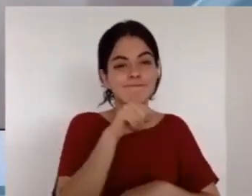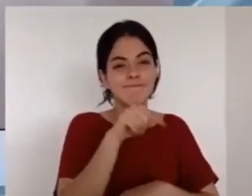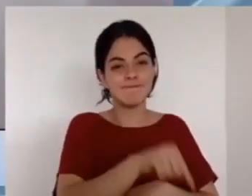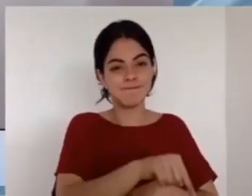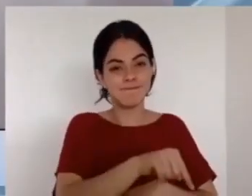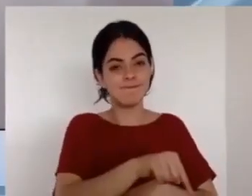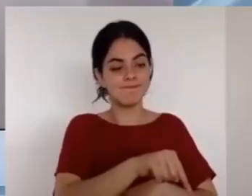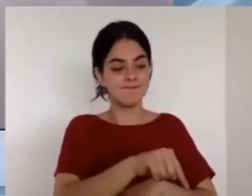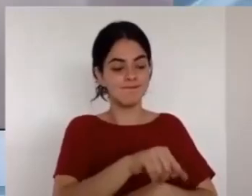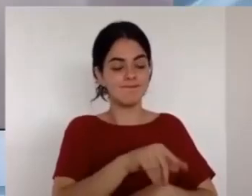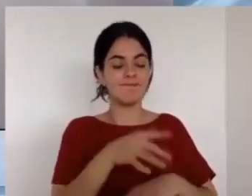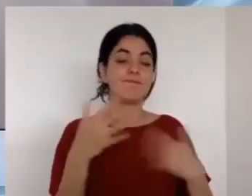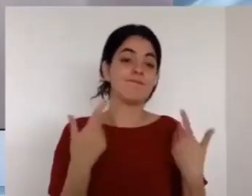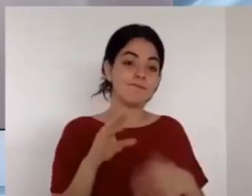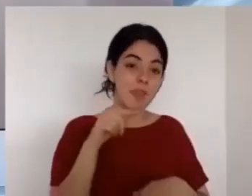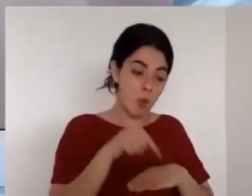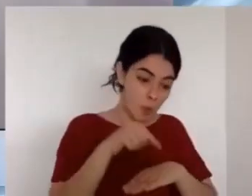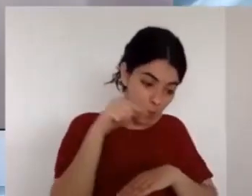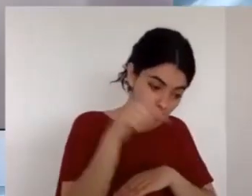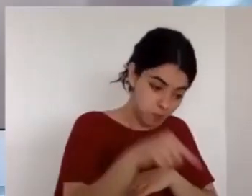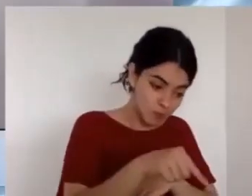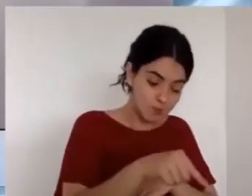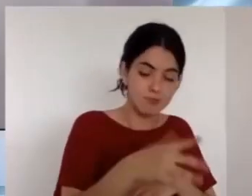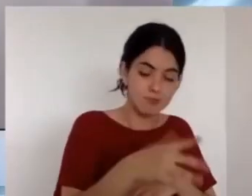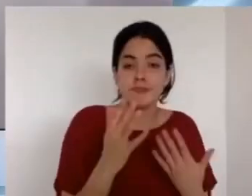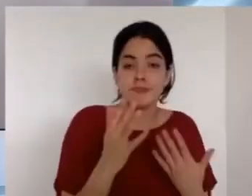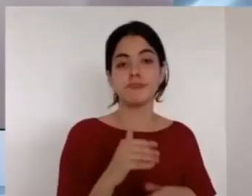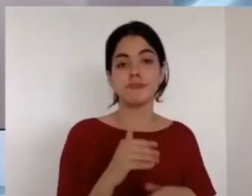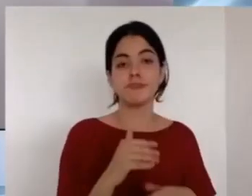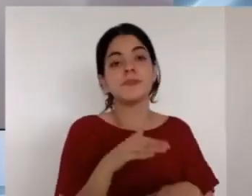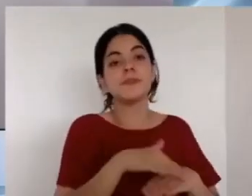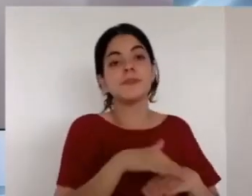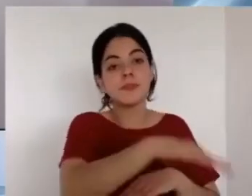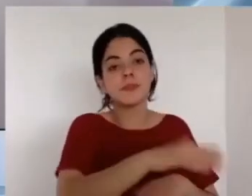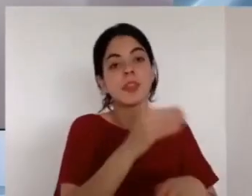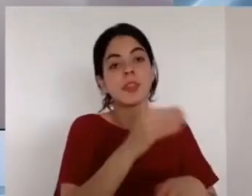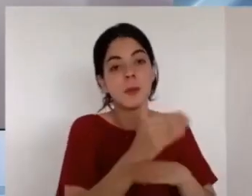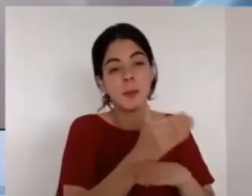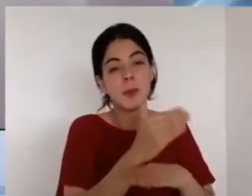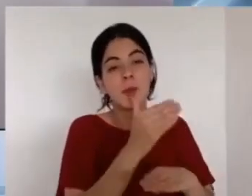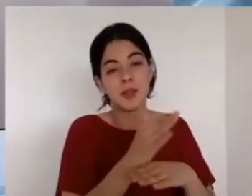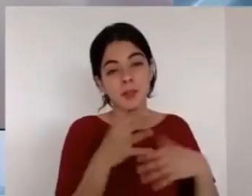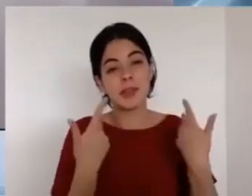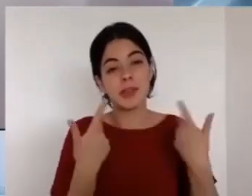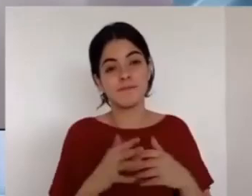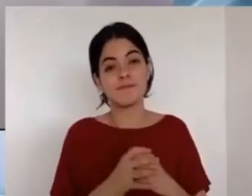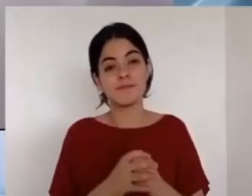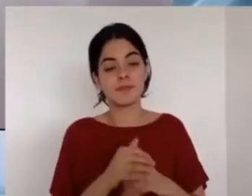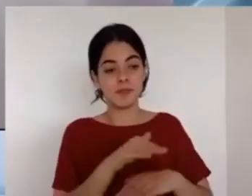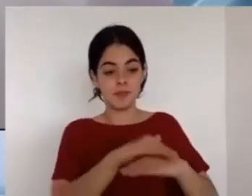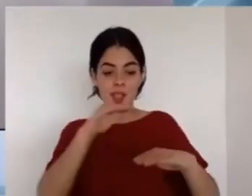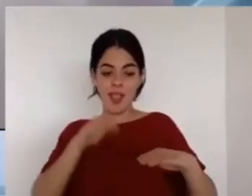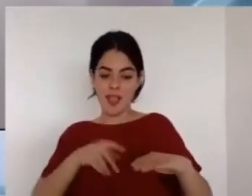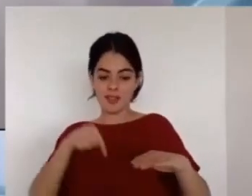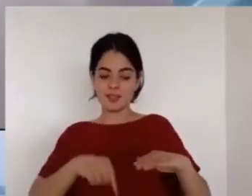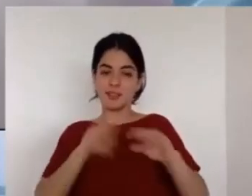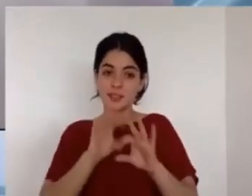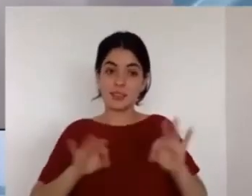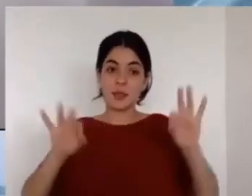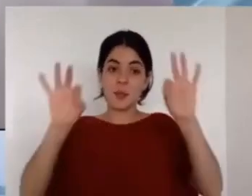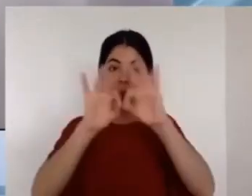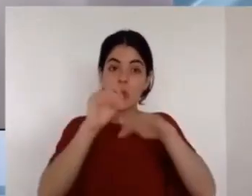de la voluntad de Dios y donde la encontramos en la palabra entonces